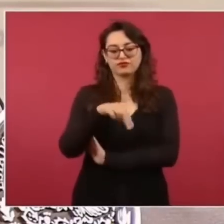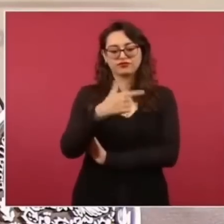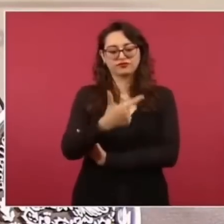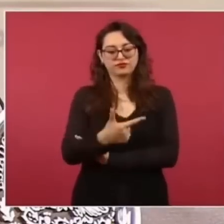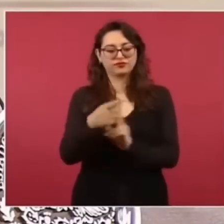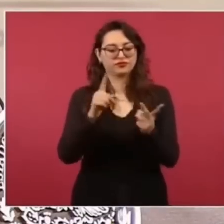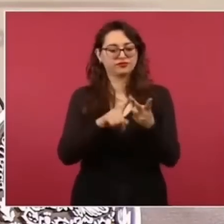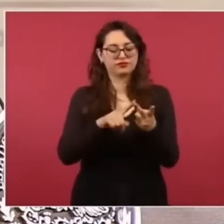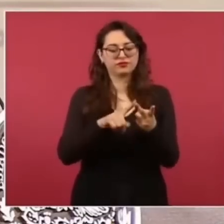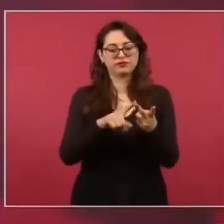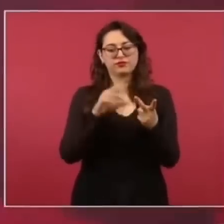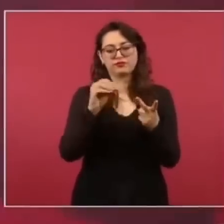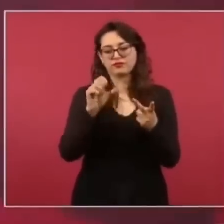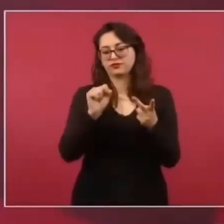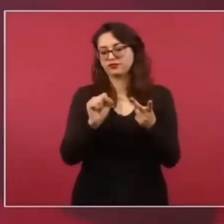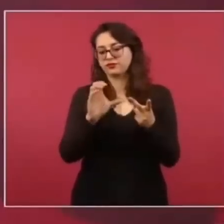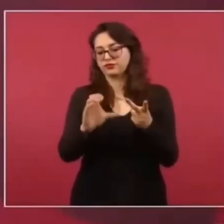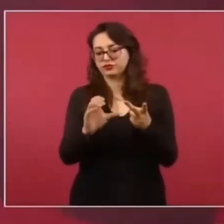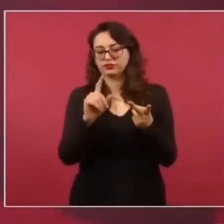la sociedad civil,